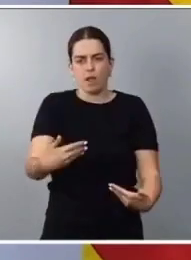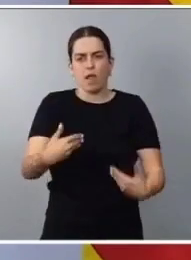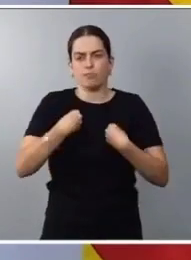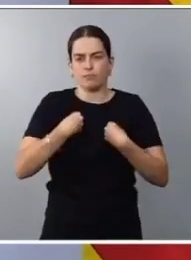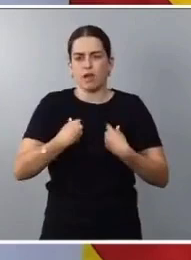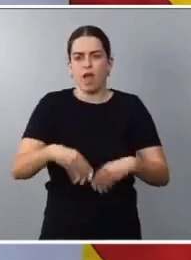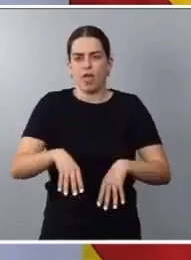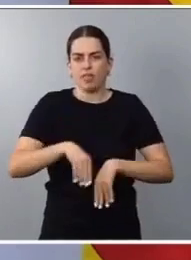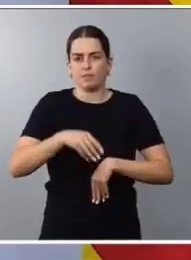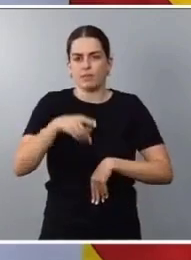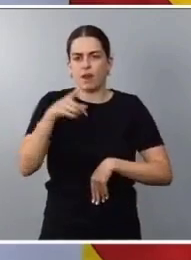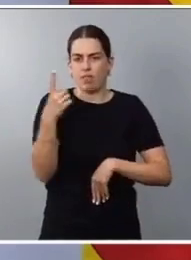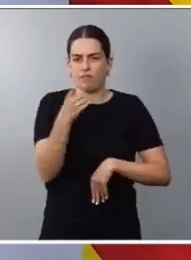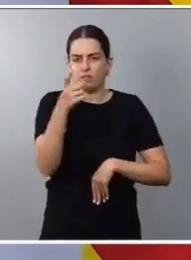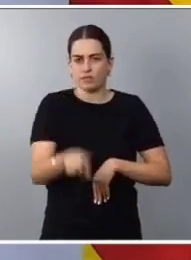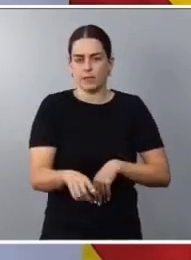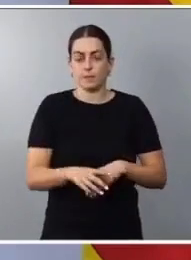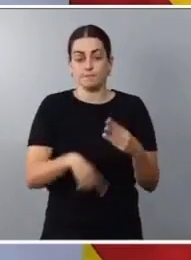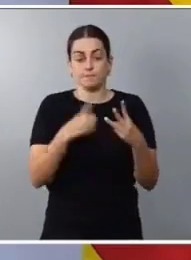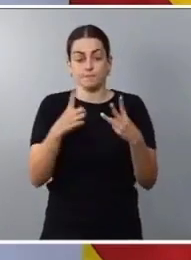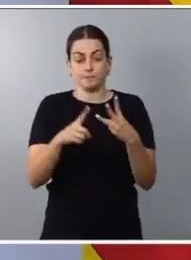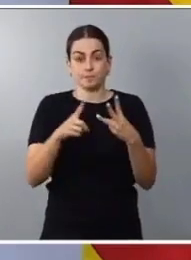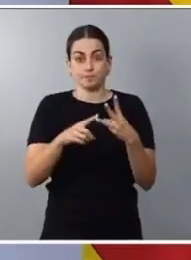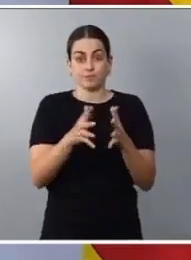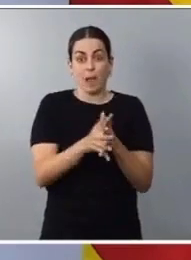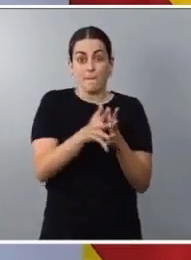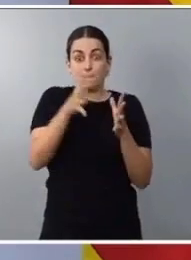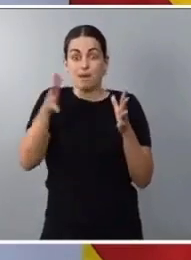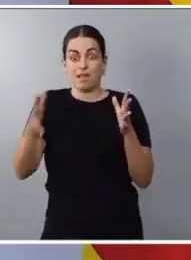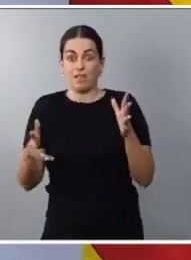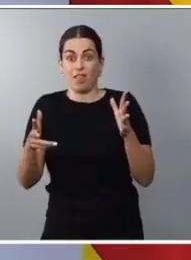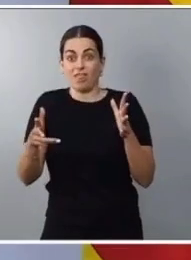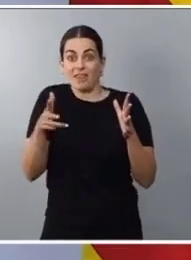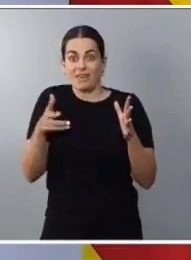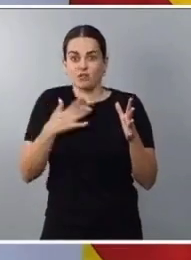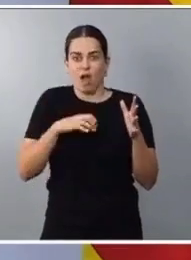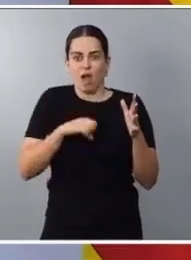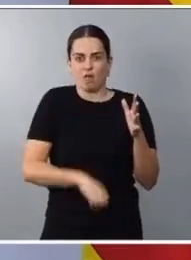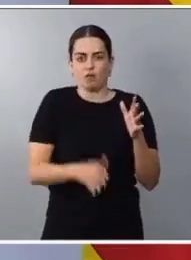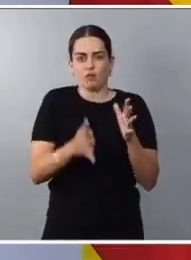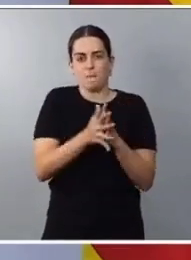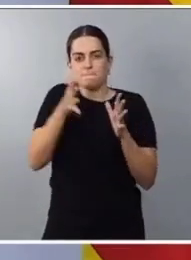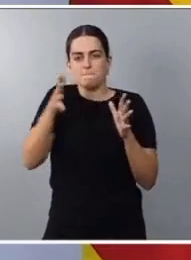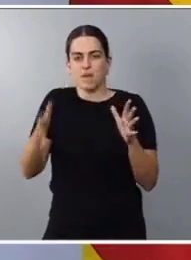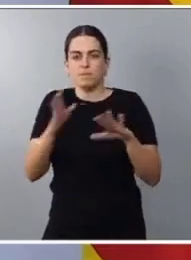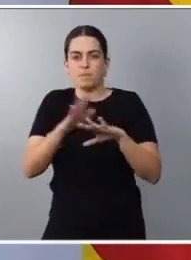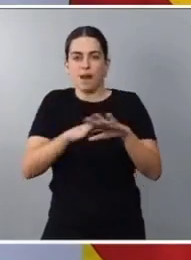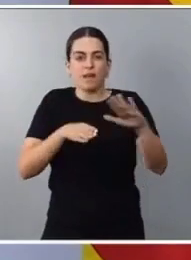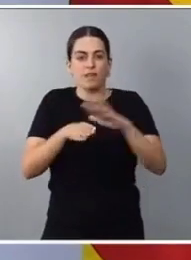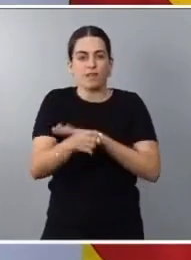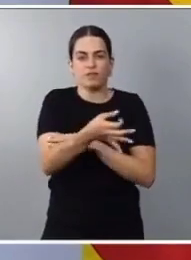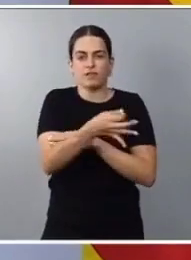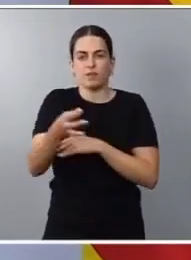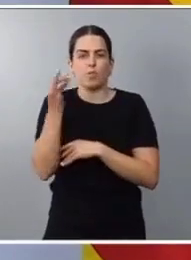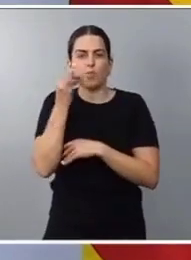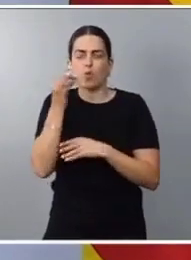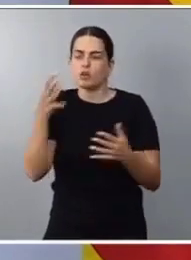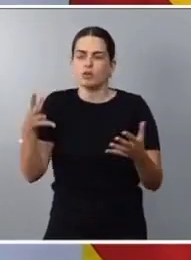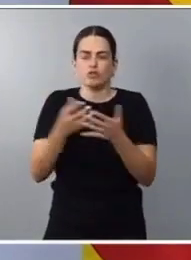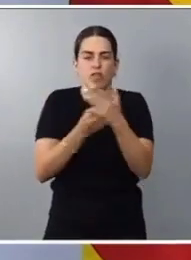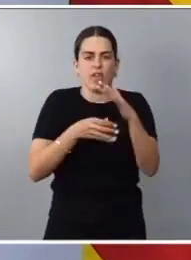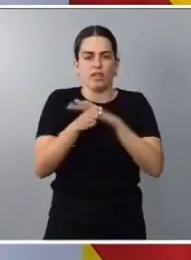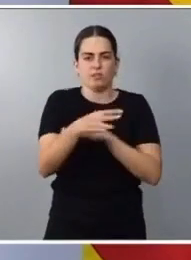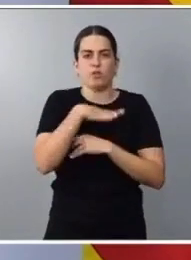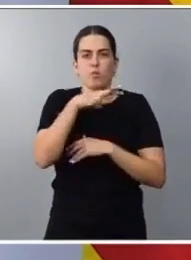tercer lugar, ampliación del derecho al aborto para garantizar el acceso efectivo de todas las mujeres que así lo deseen a la